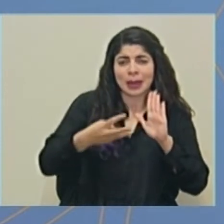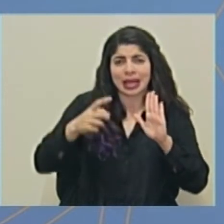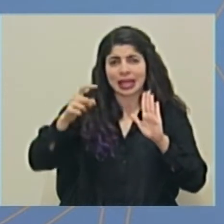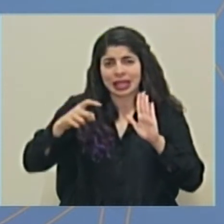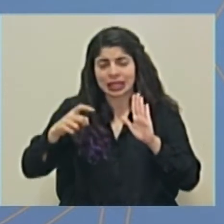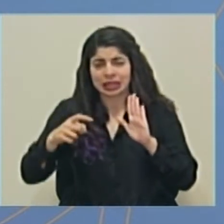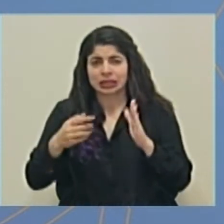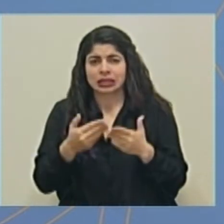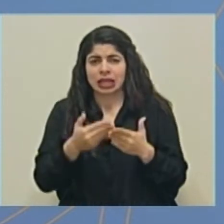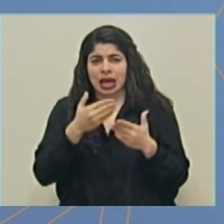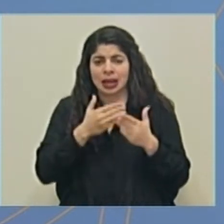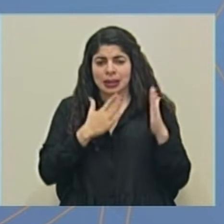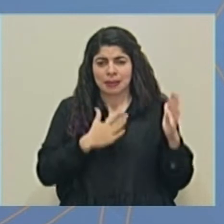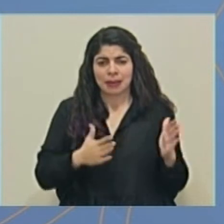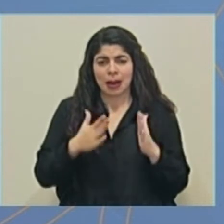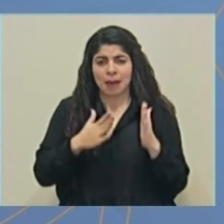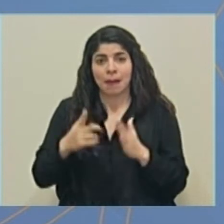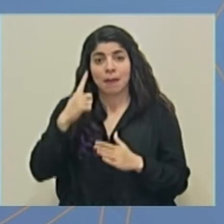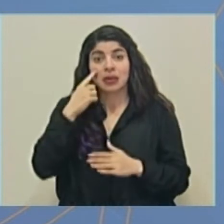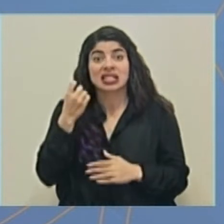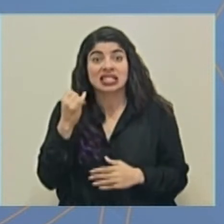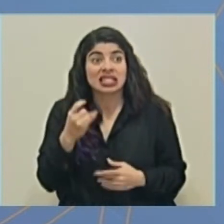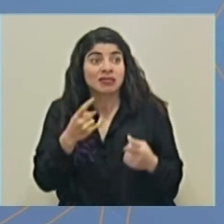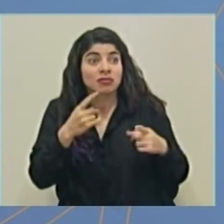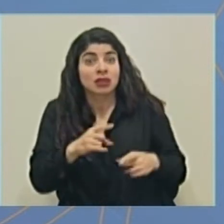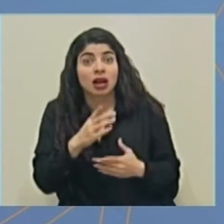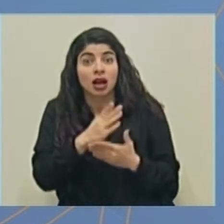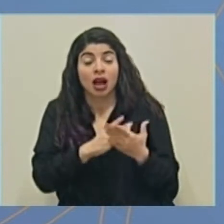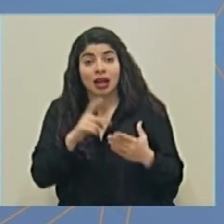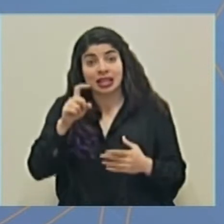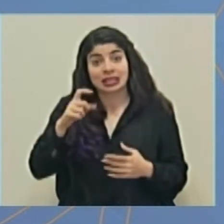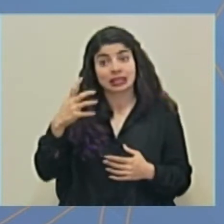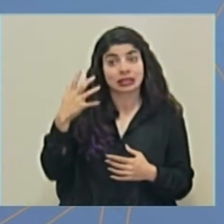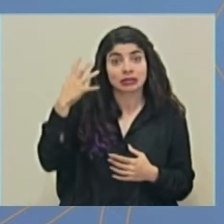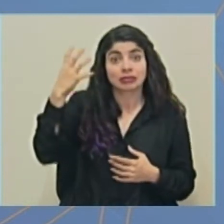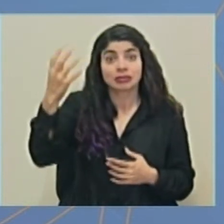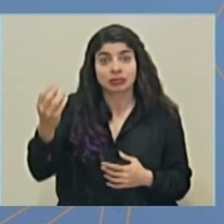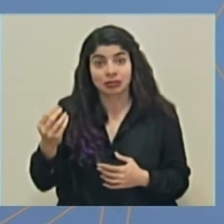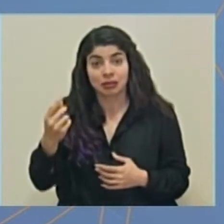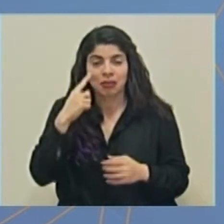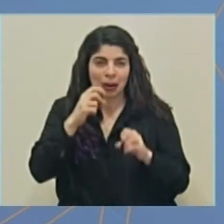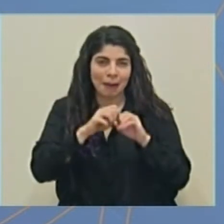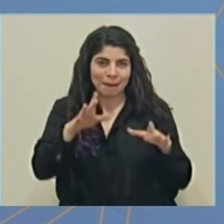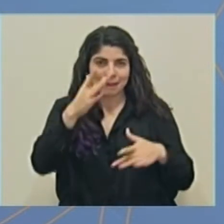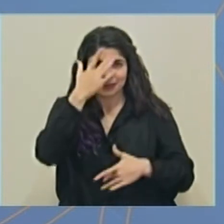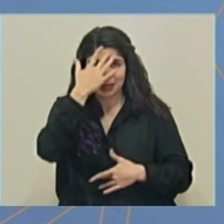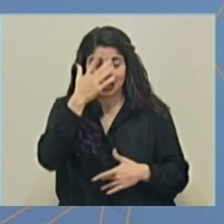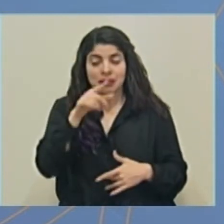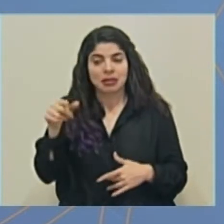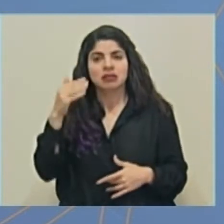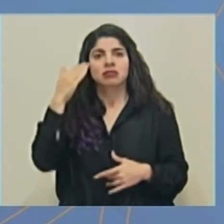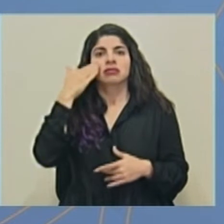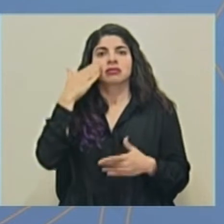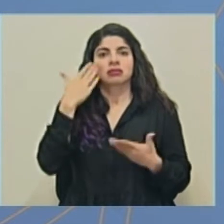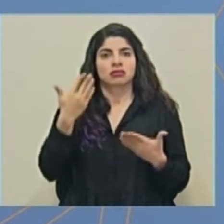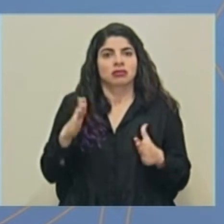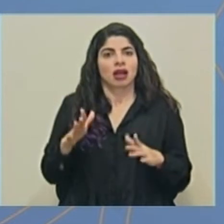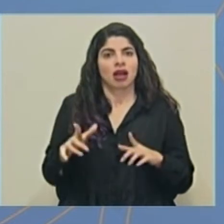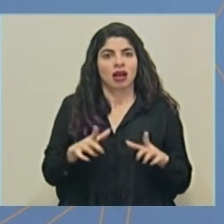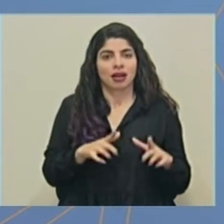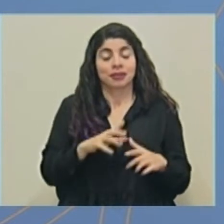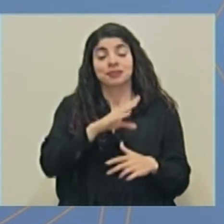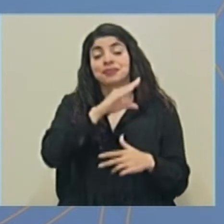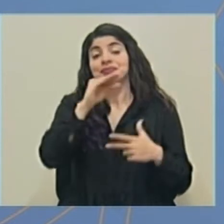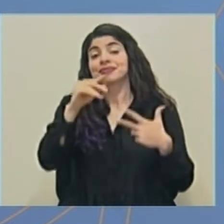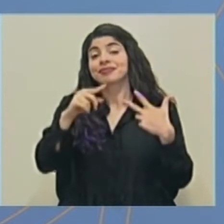para hacer una evacuación si tuviésemos que hacerla en el contexto de pandemia en el que estamos. Y el